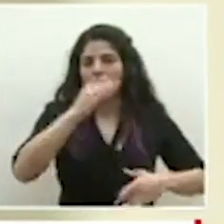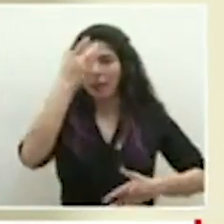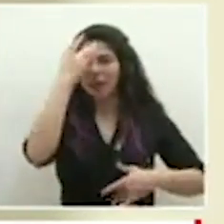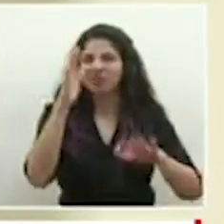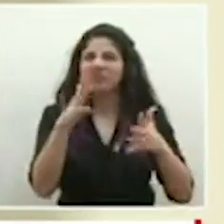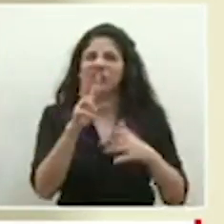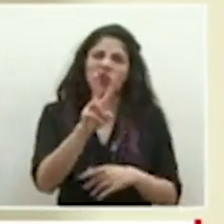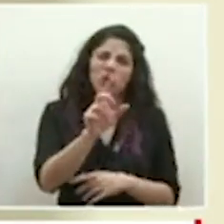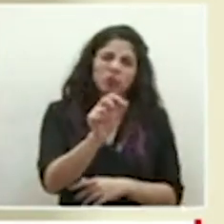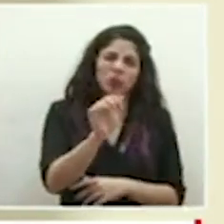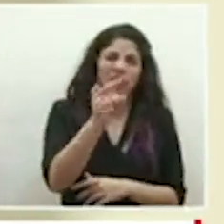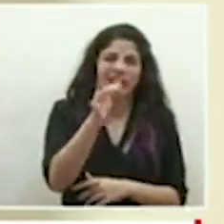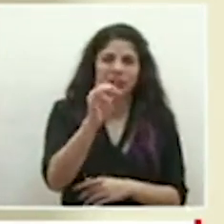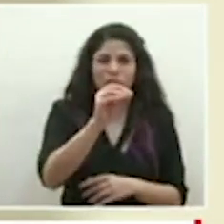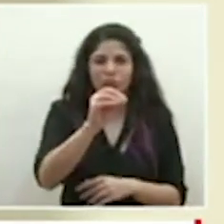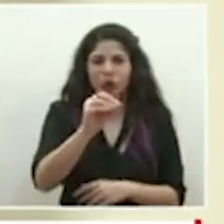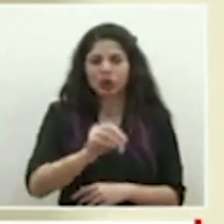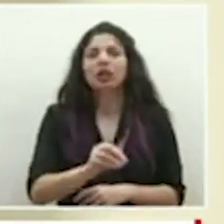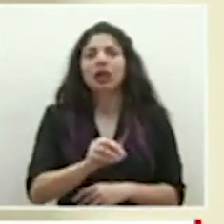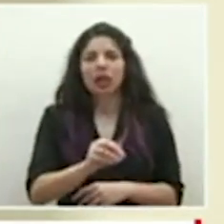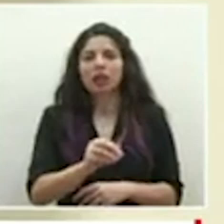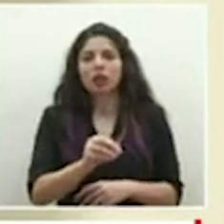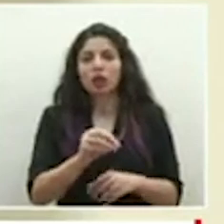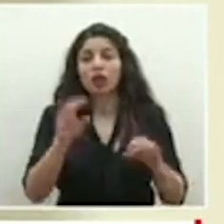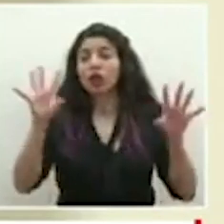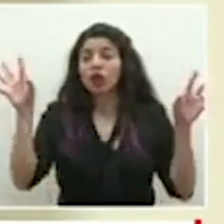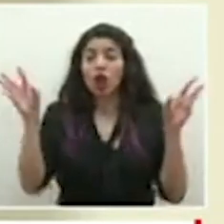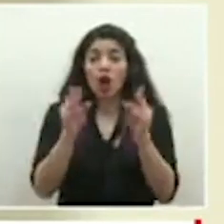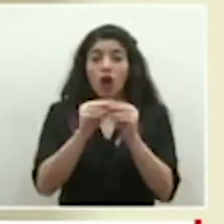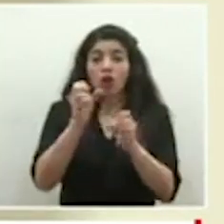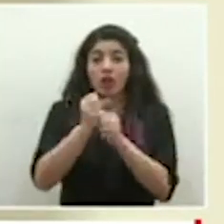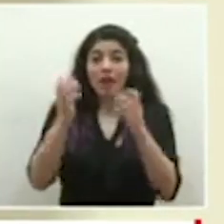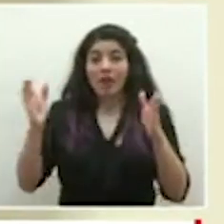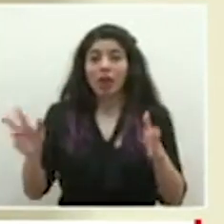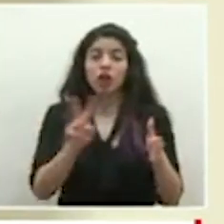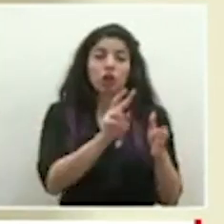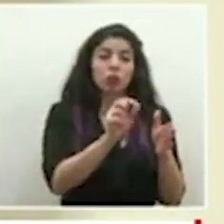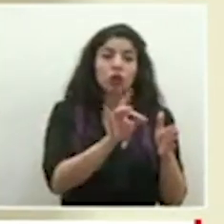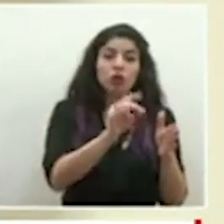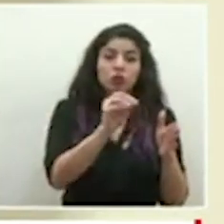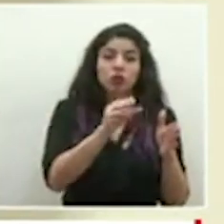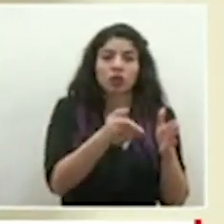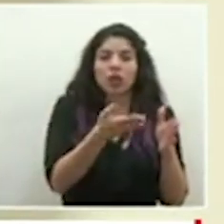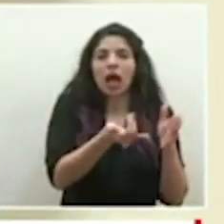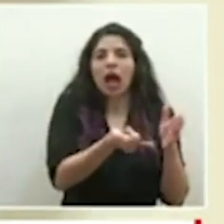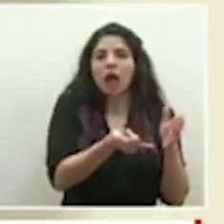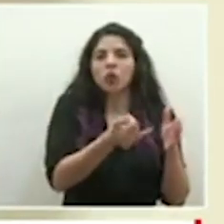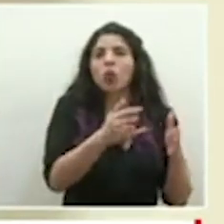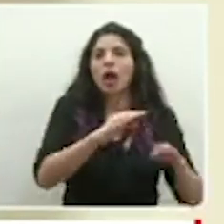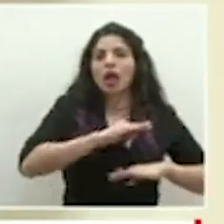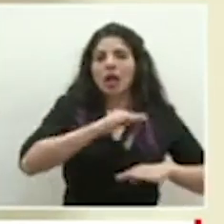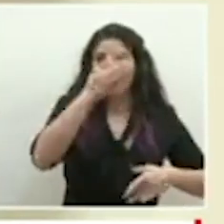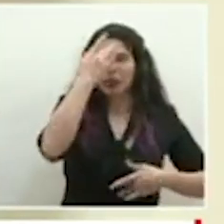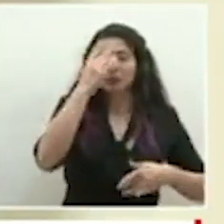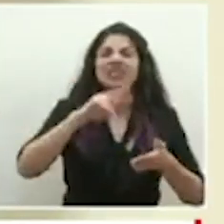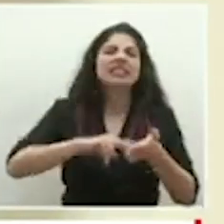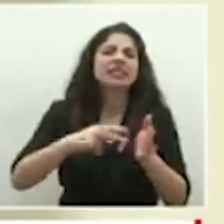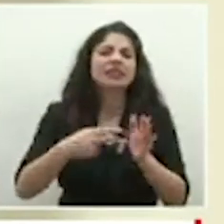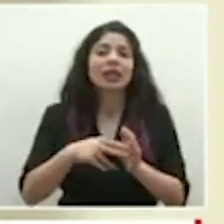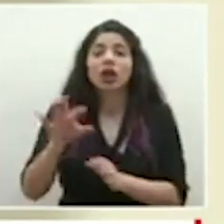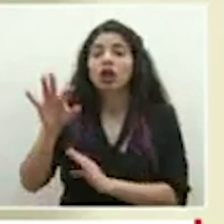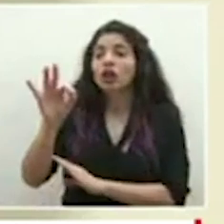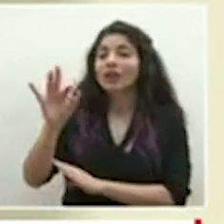menos un 2.18% del total de los funcionarios de la Caja. Lo cual significa que el